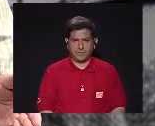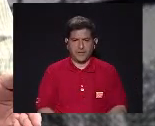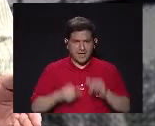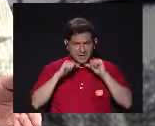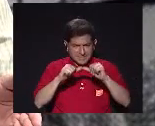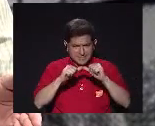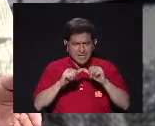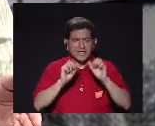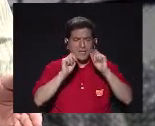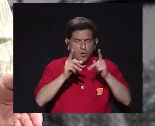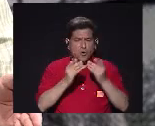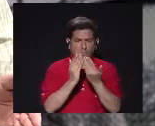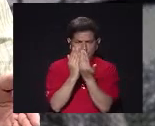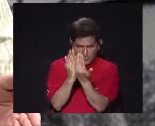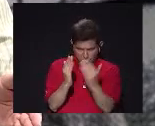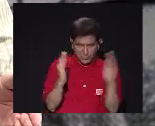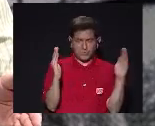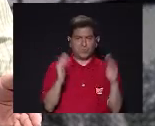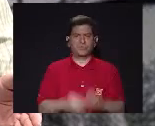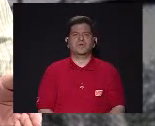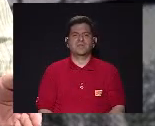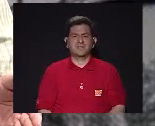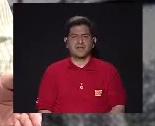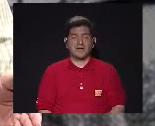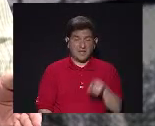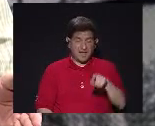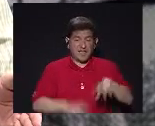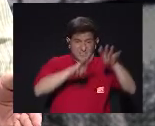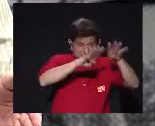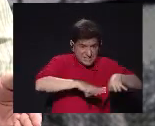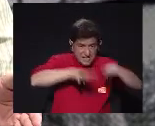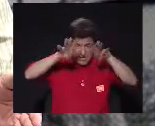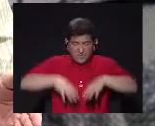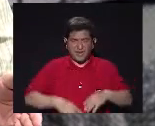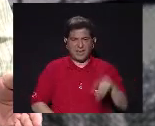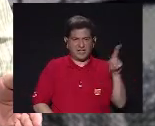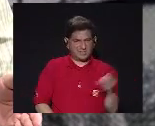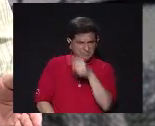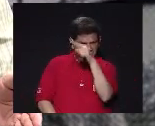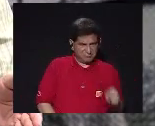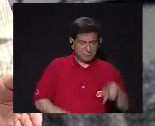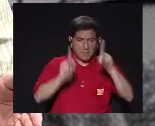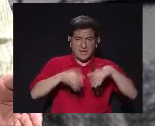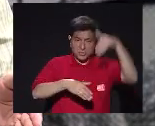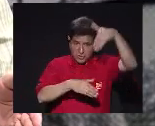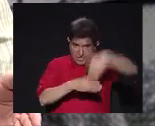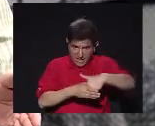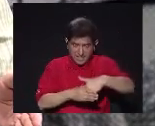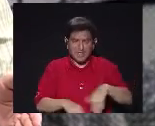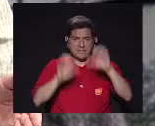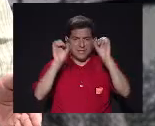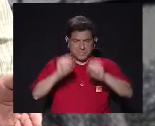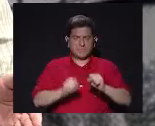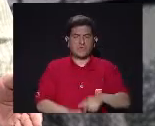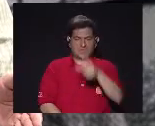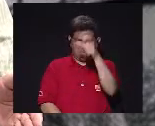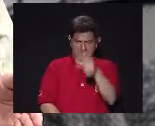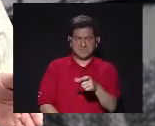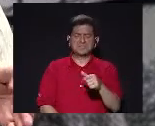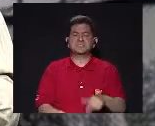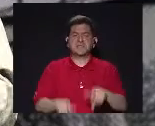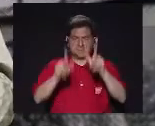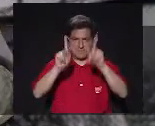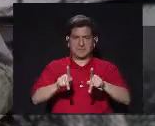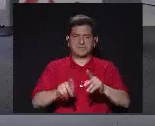Hay que seguir abriendo Los portones Hay que botar Un poco las rejas Y hacer que las personas Que están allí Sean cada vez más